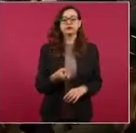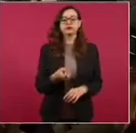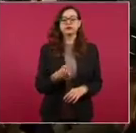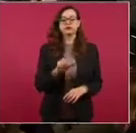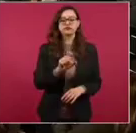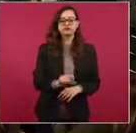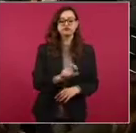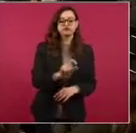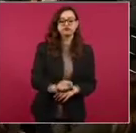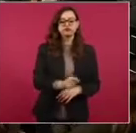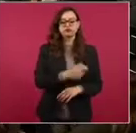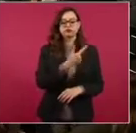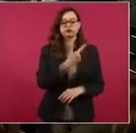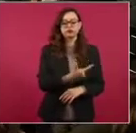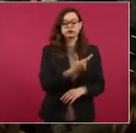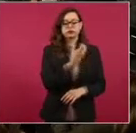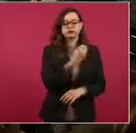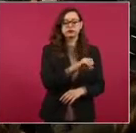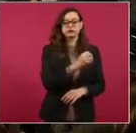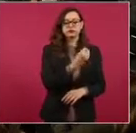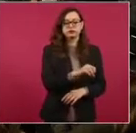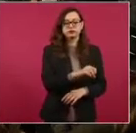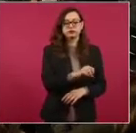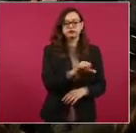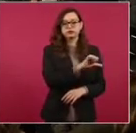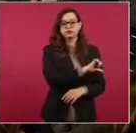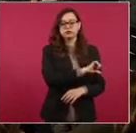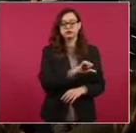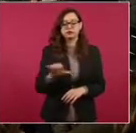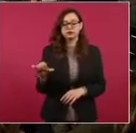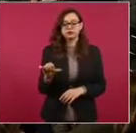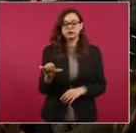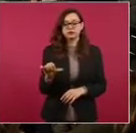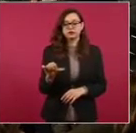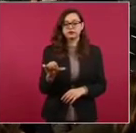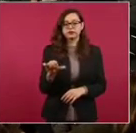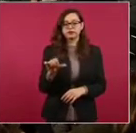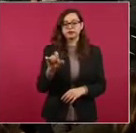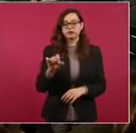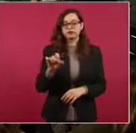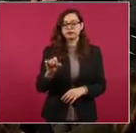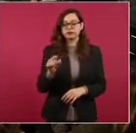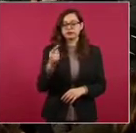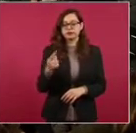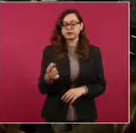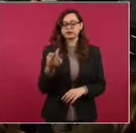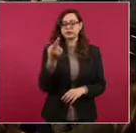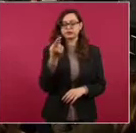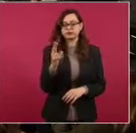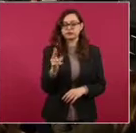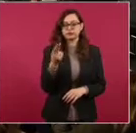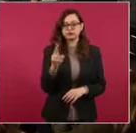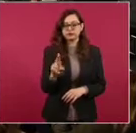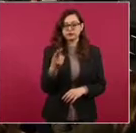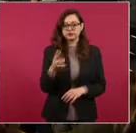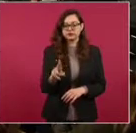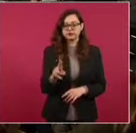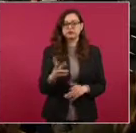27 de octubre, la que sigue, al 21 de noviembre se han otorgado